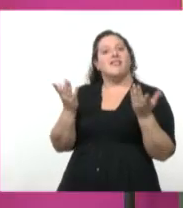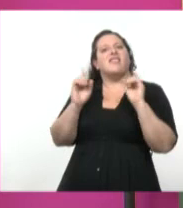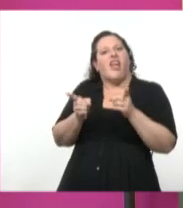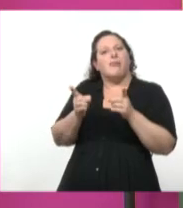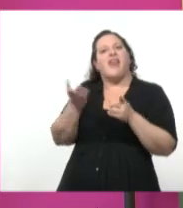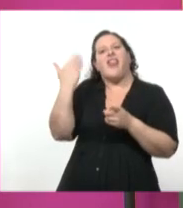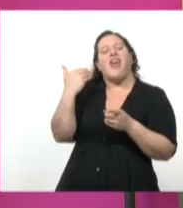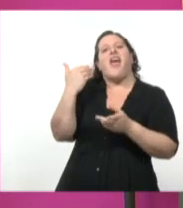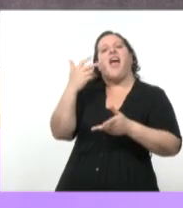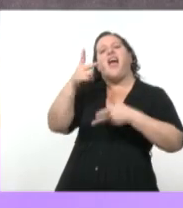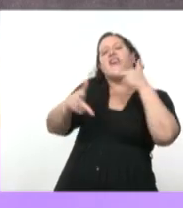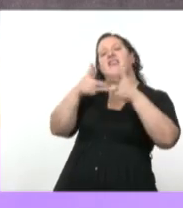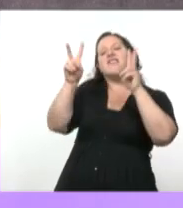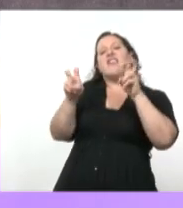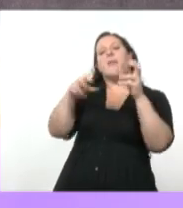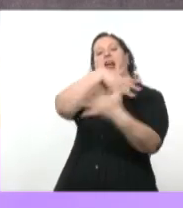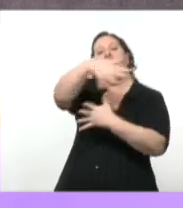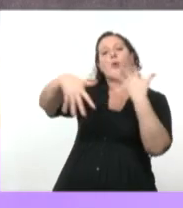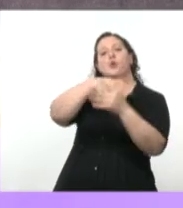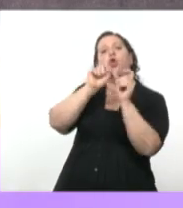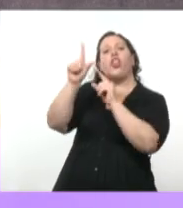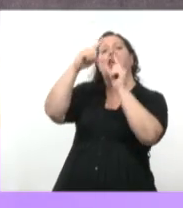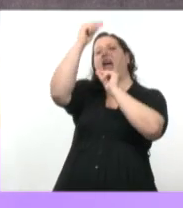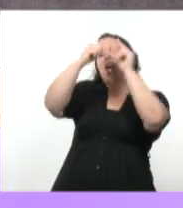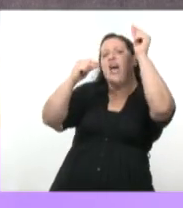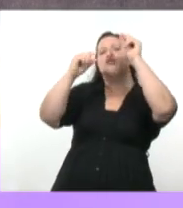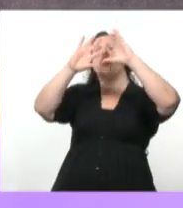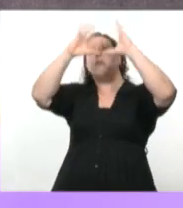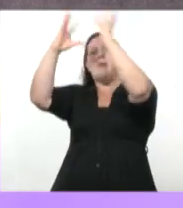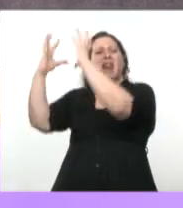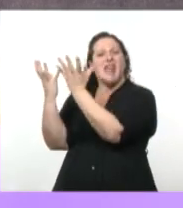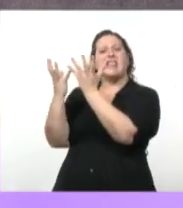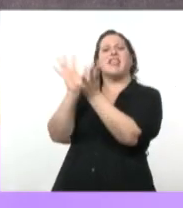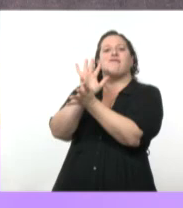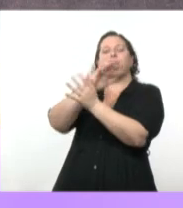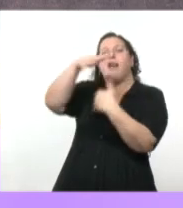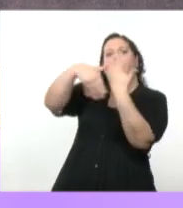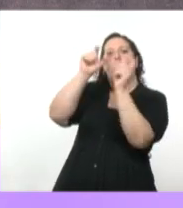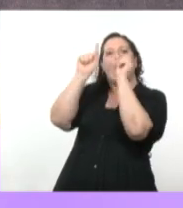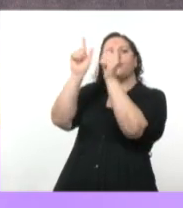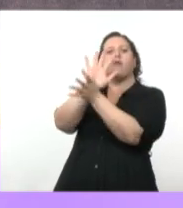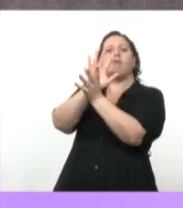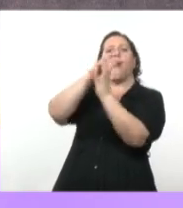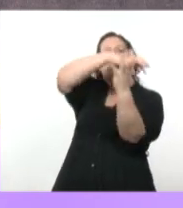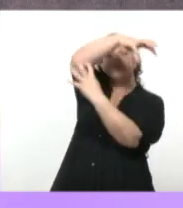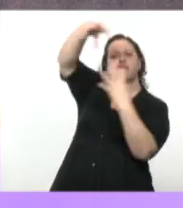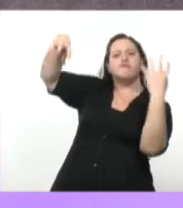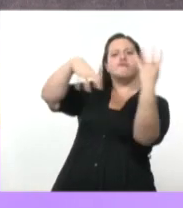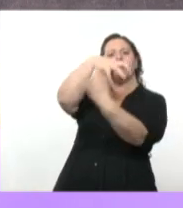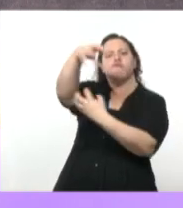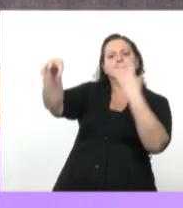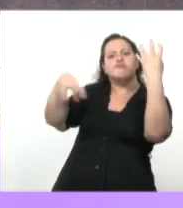astros, que es la revolución que hacen los planetas cuando giran, que en ese caso la revolución del planeta